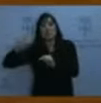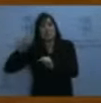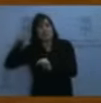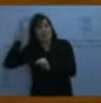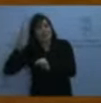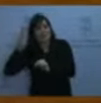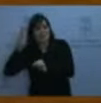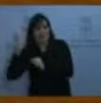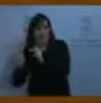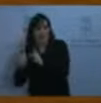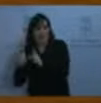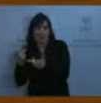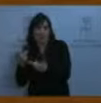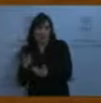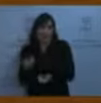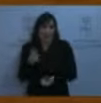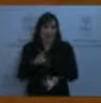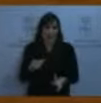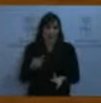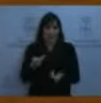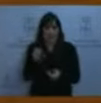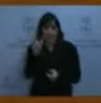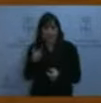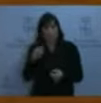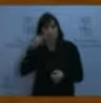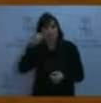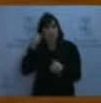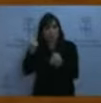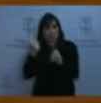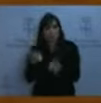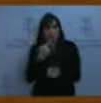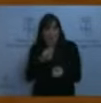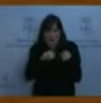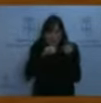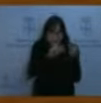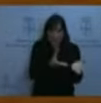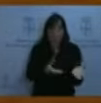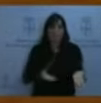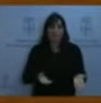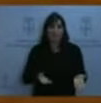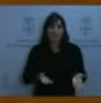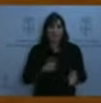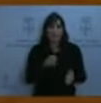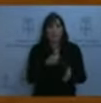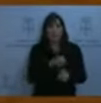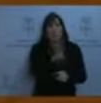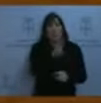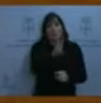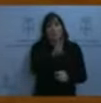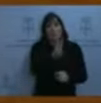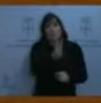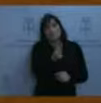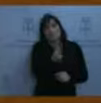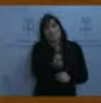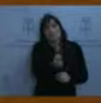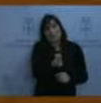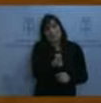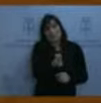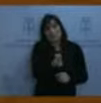los expertos. Todo esto permite a dos comunidades autónomas